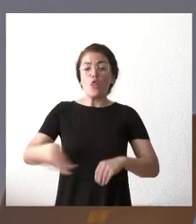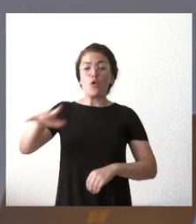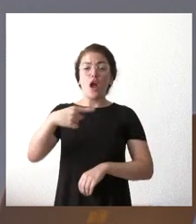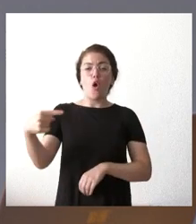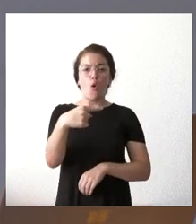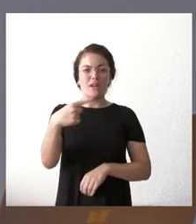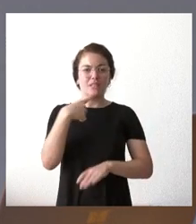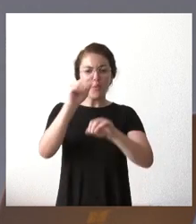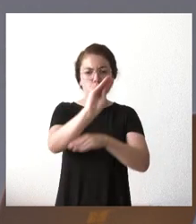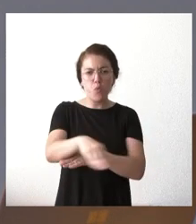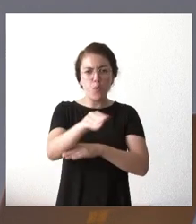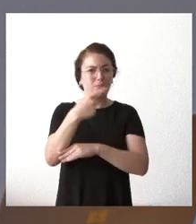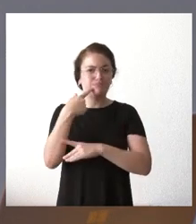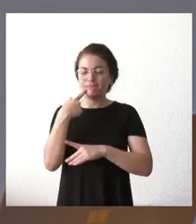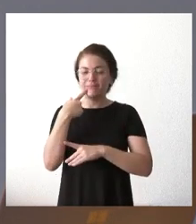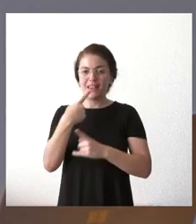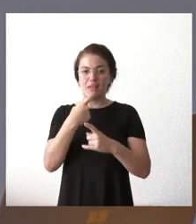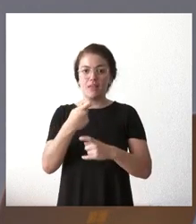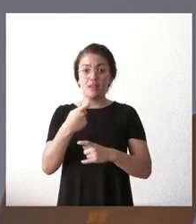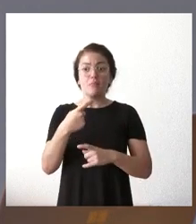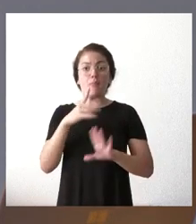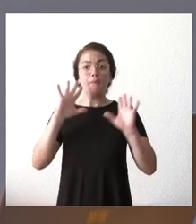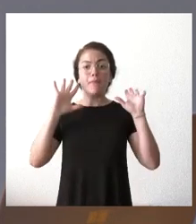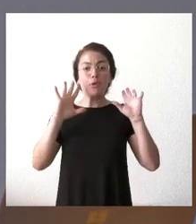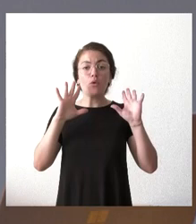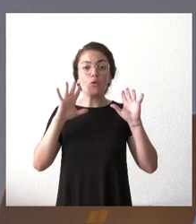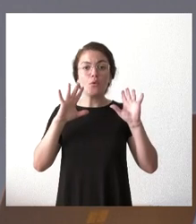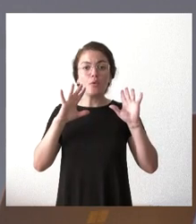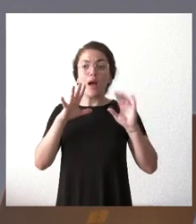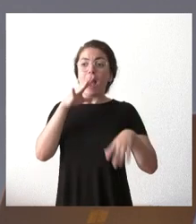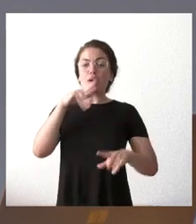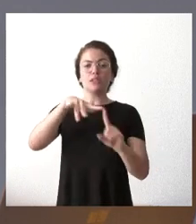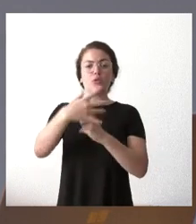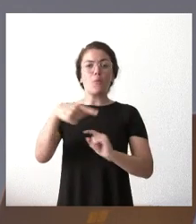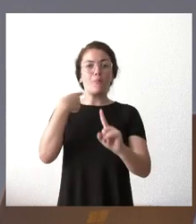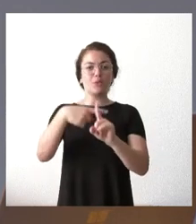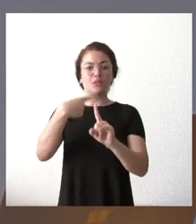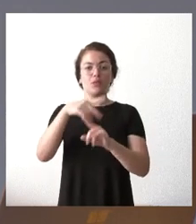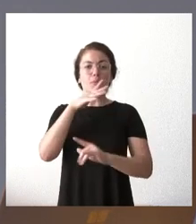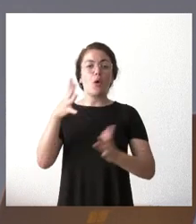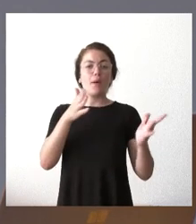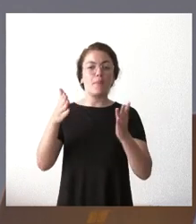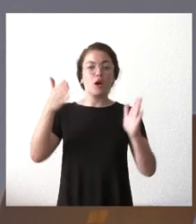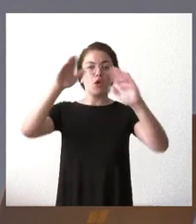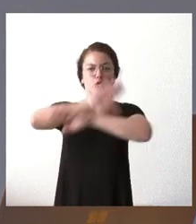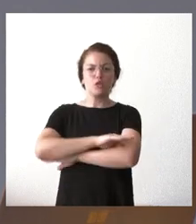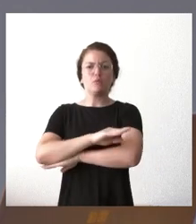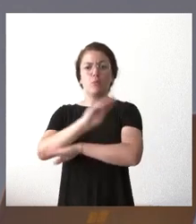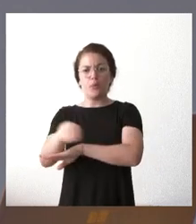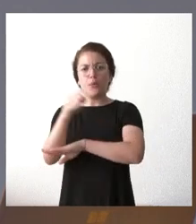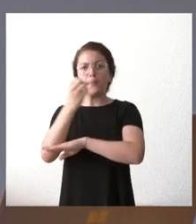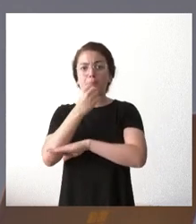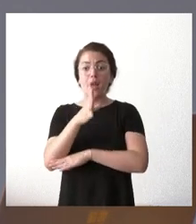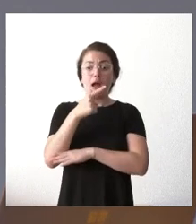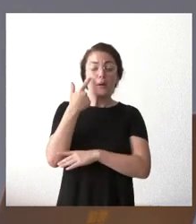actuando, las noticias son positivas. La noche se ha trabajado muy bien y ahora mismo se está tratando de asegurar ese perímetro y también el de ese frente,